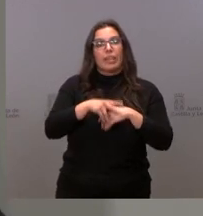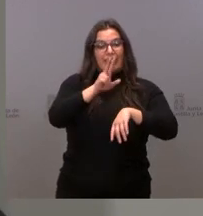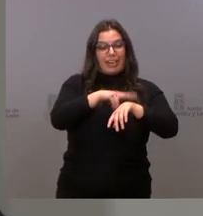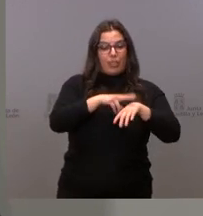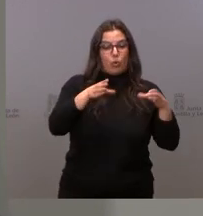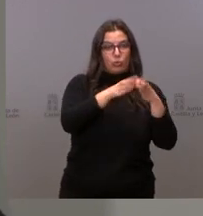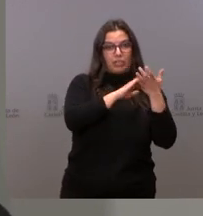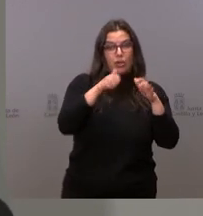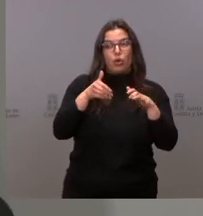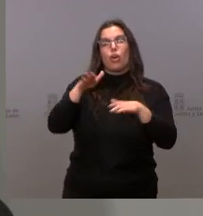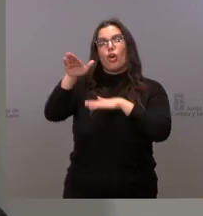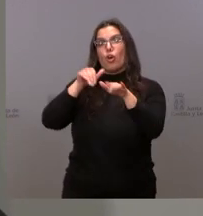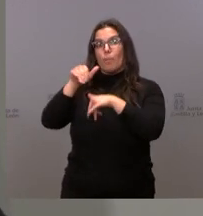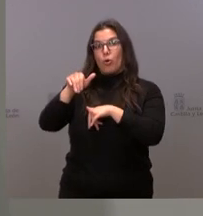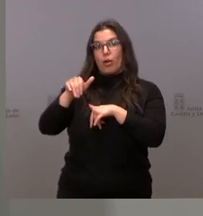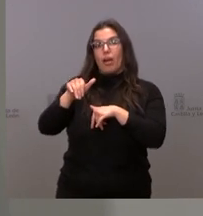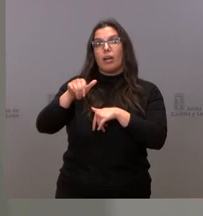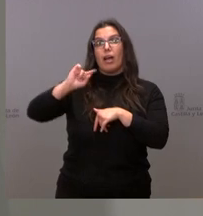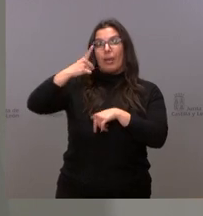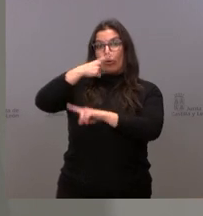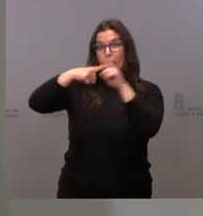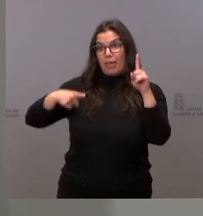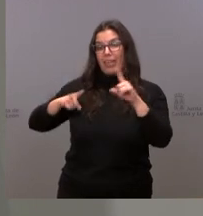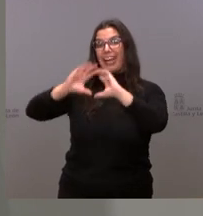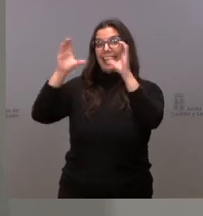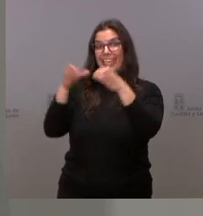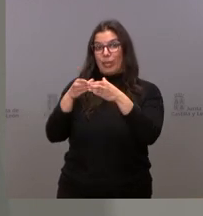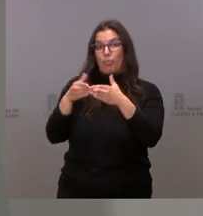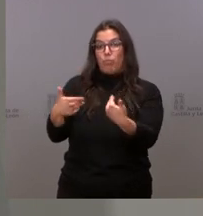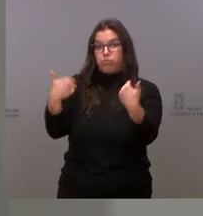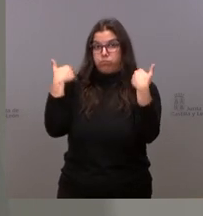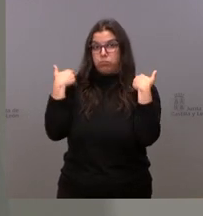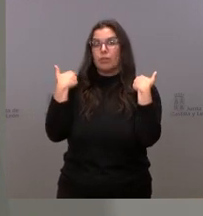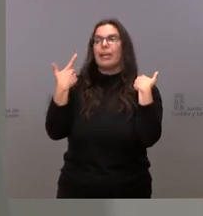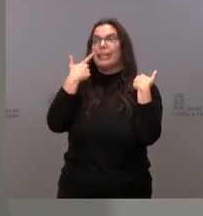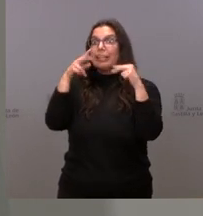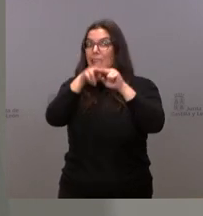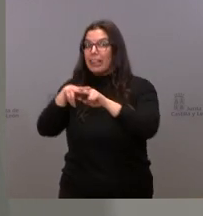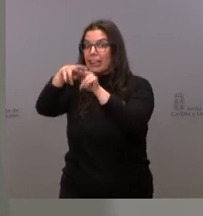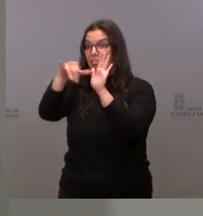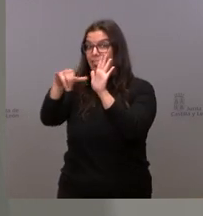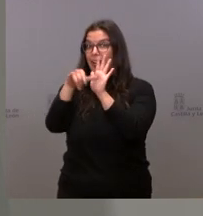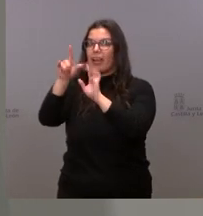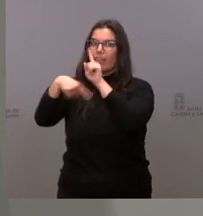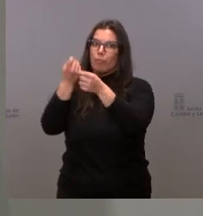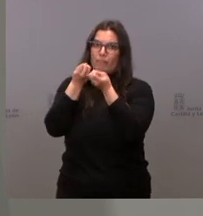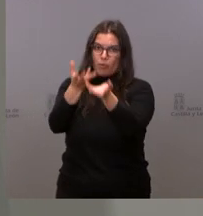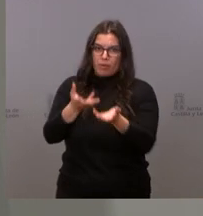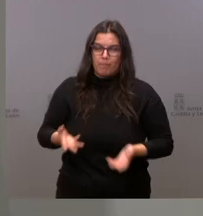a convocar el CECOPI a las 13.30 y ya se informará de la situación exactamente en este momento.